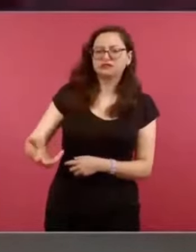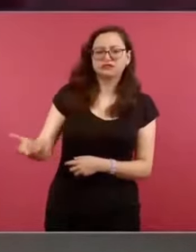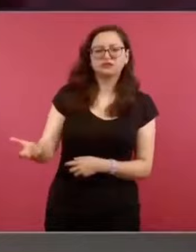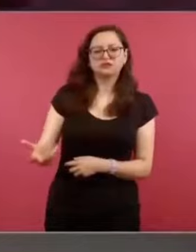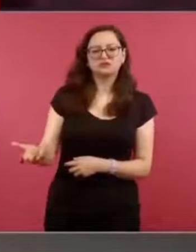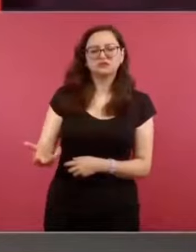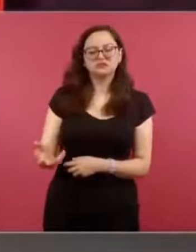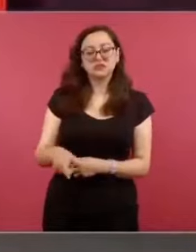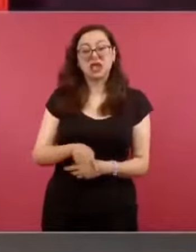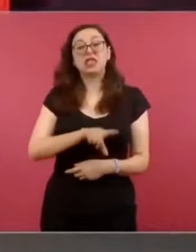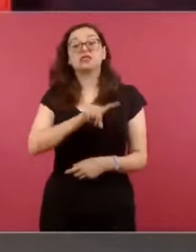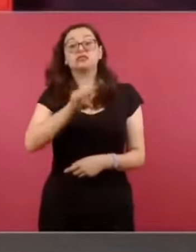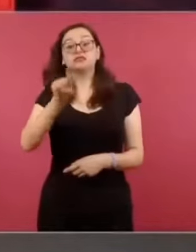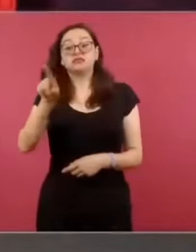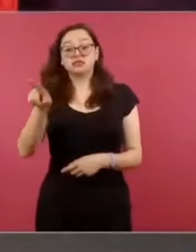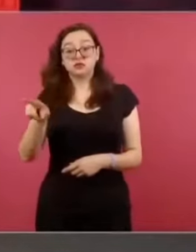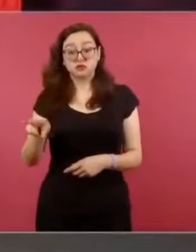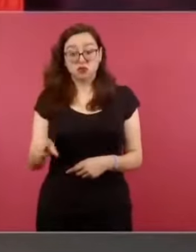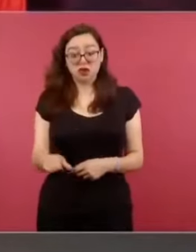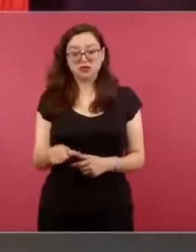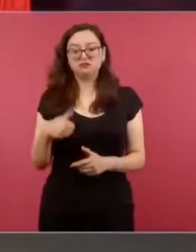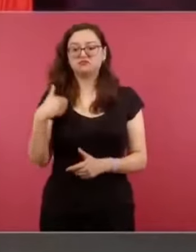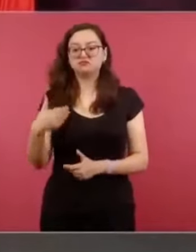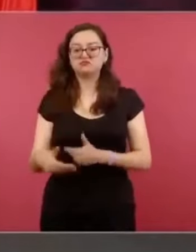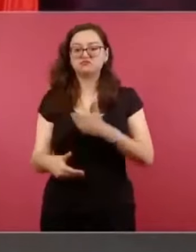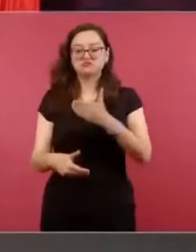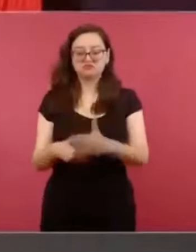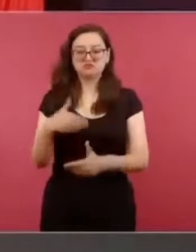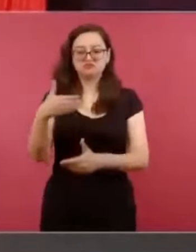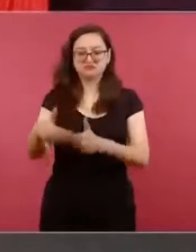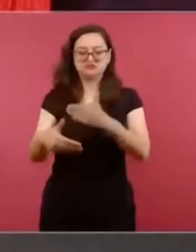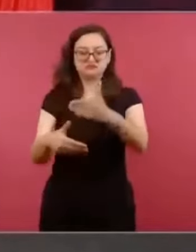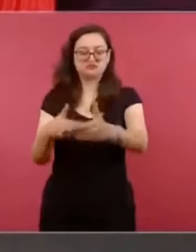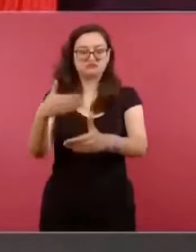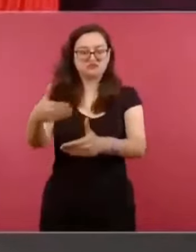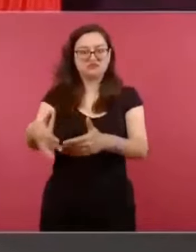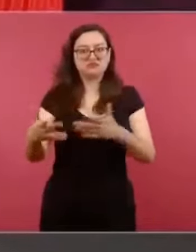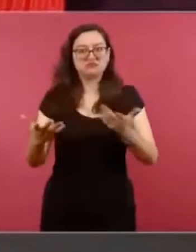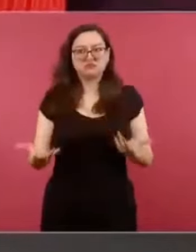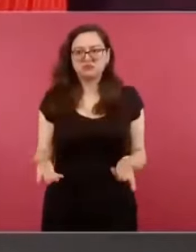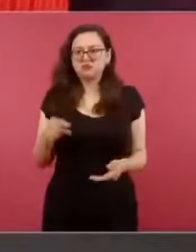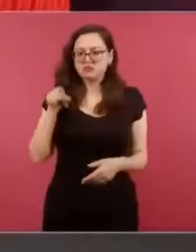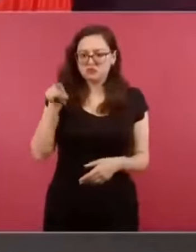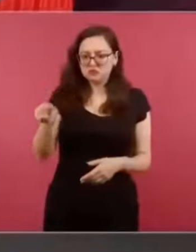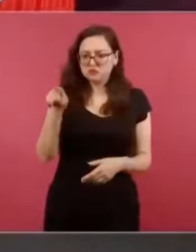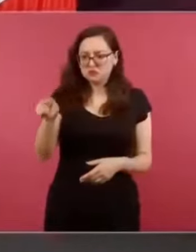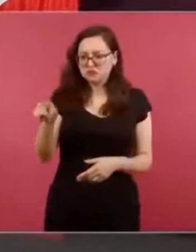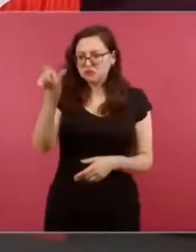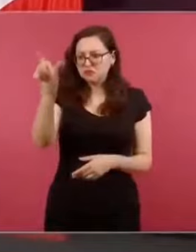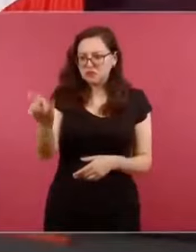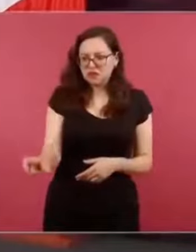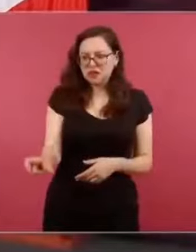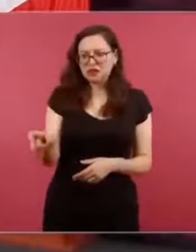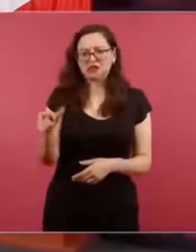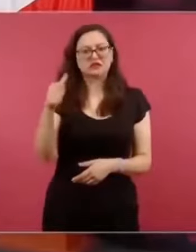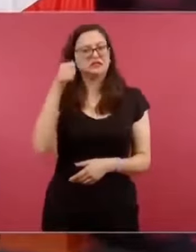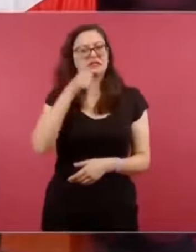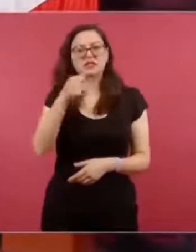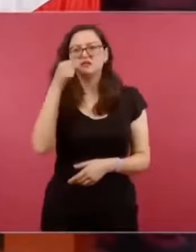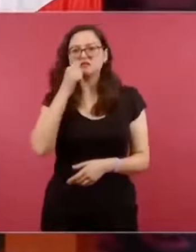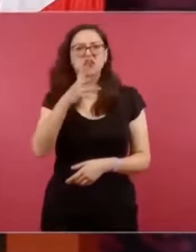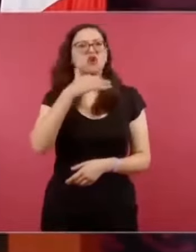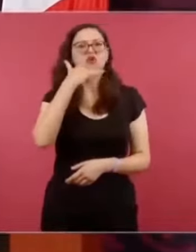que pertenece a la oligarquía